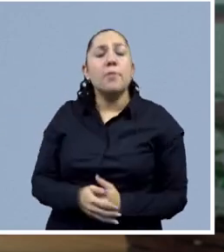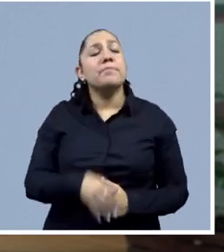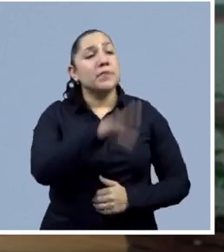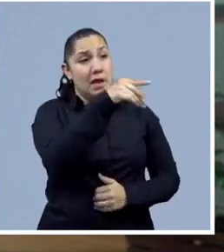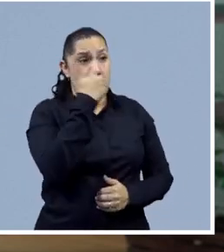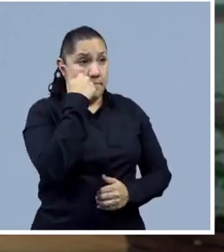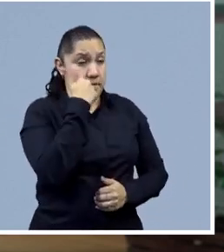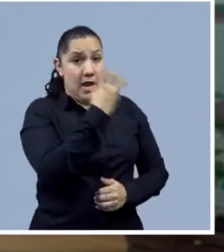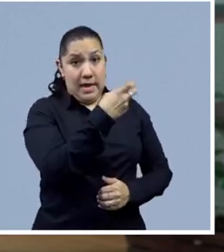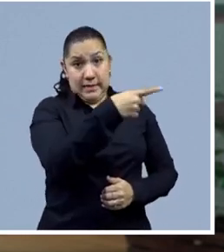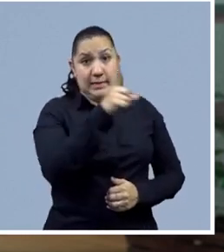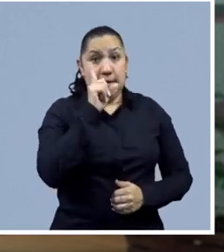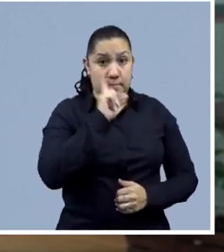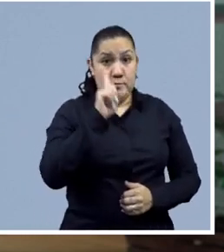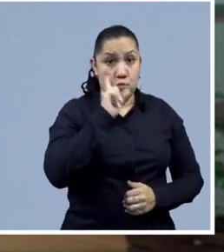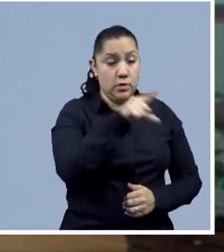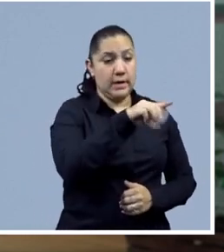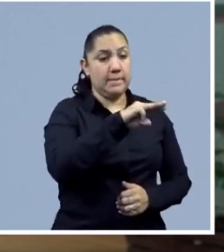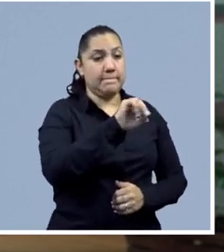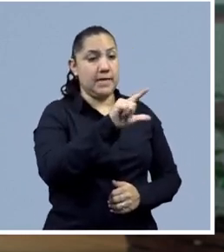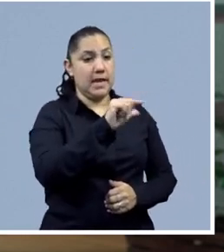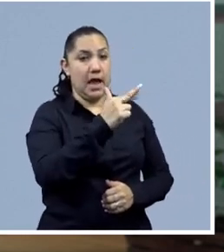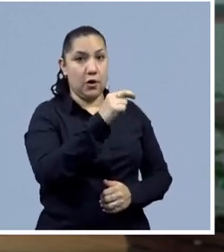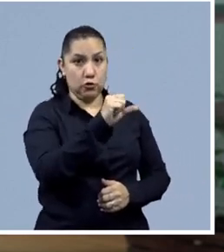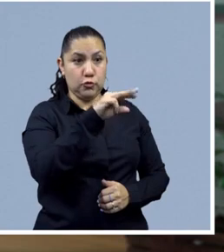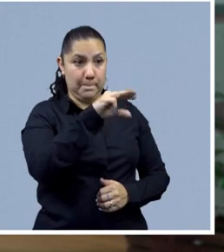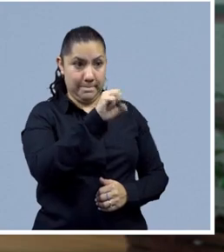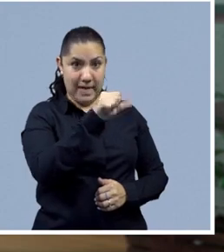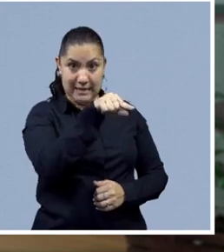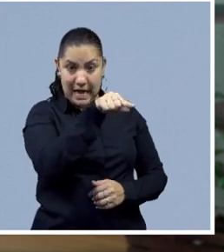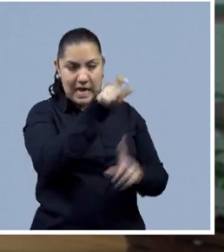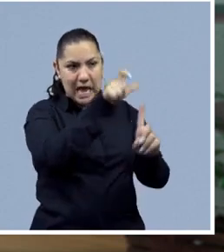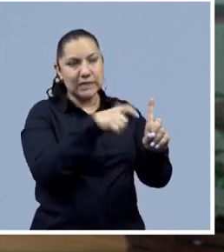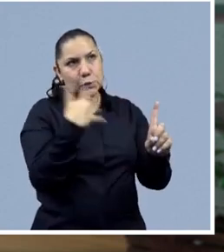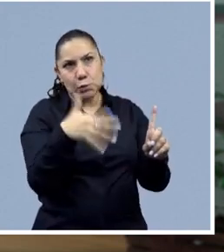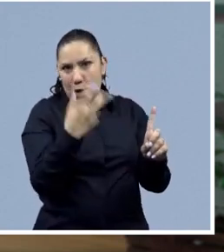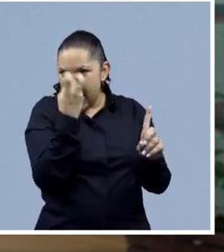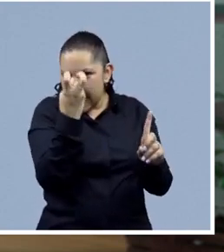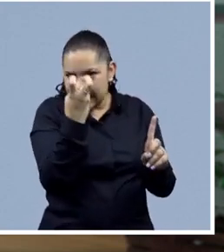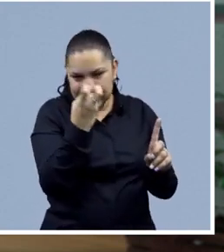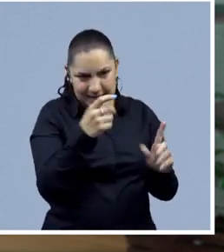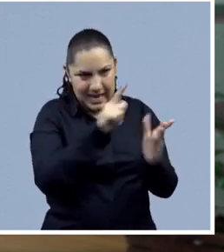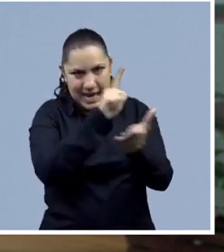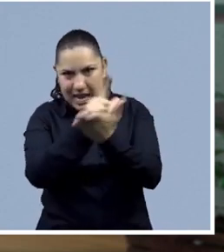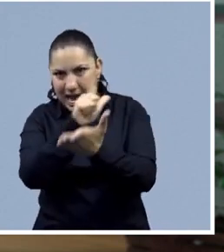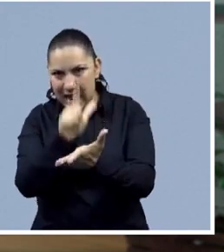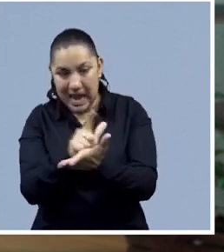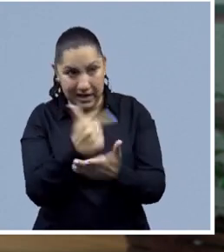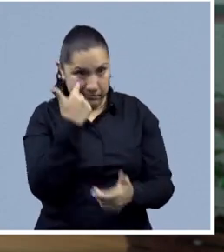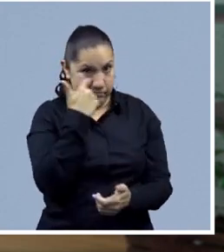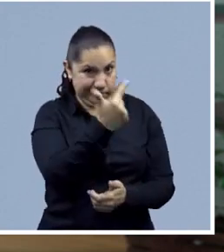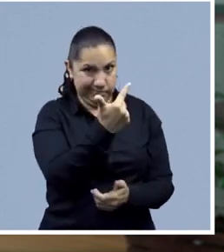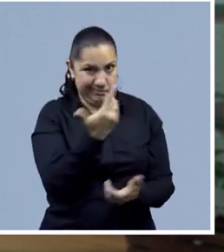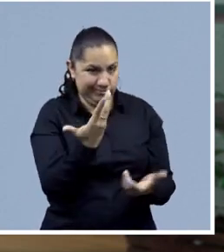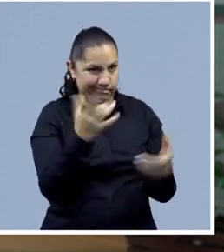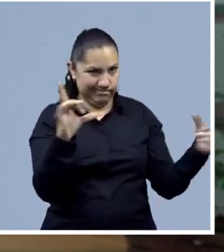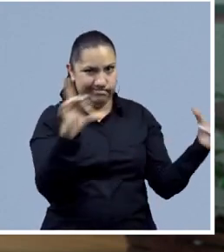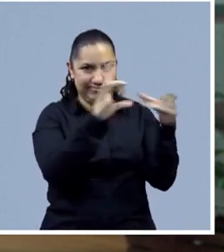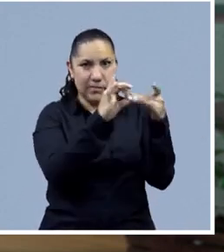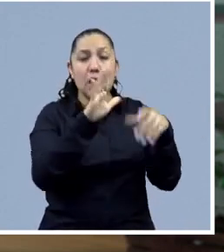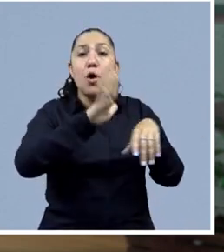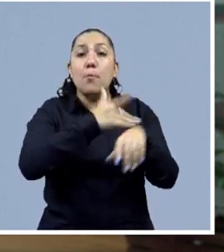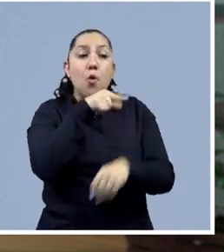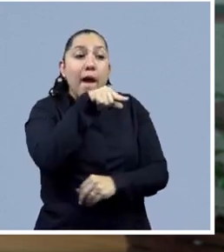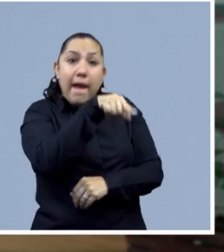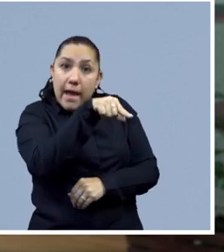justamente para este tema en el que se analiza la violencia mediática y los delitos que se desprenden de ella, porque justamente vemos que